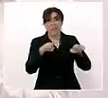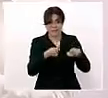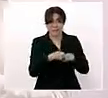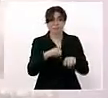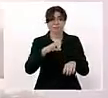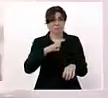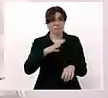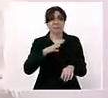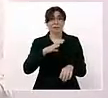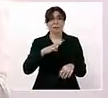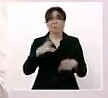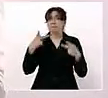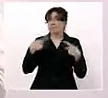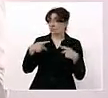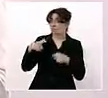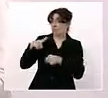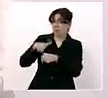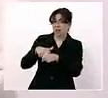para